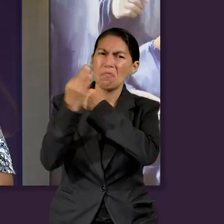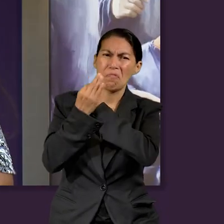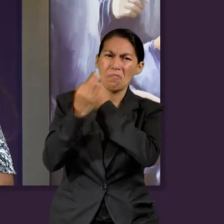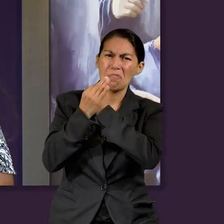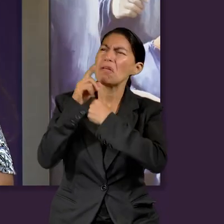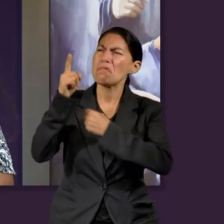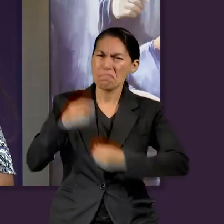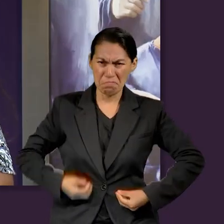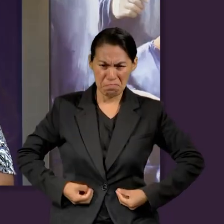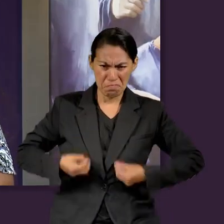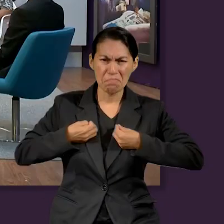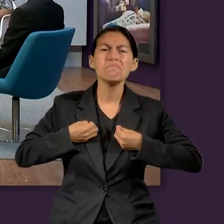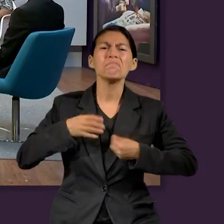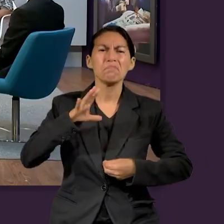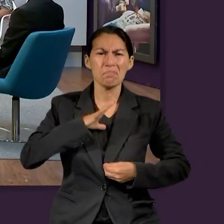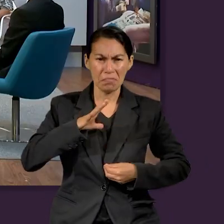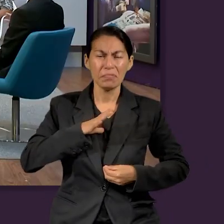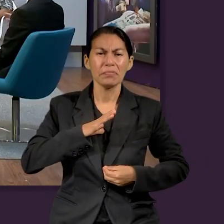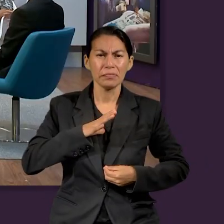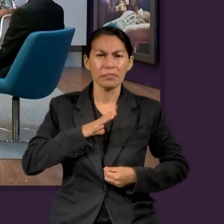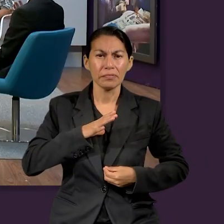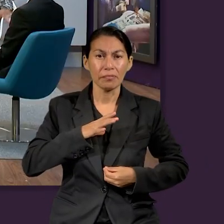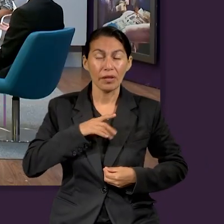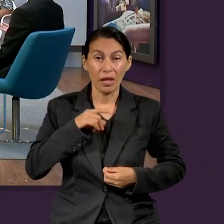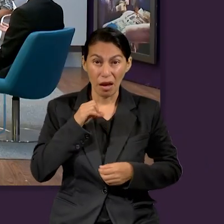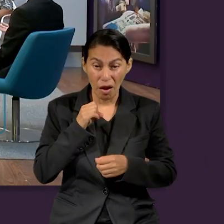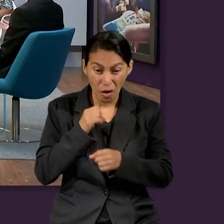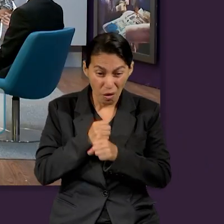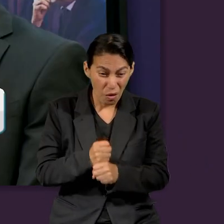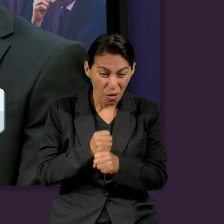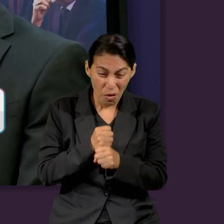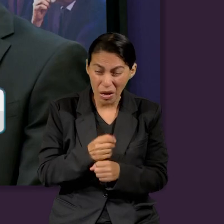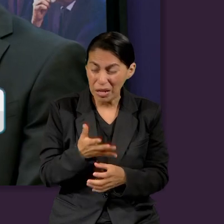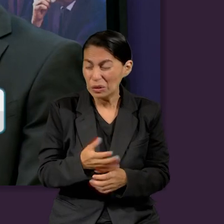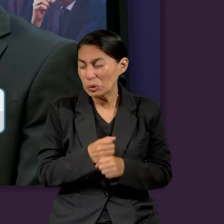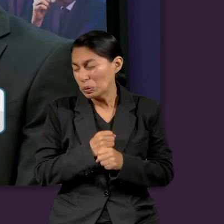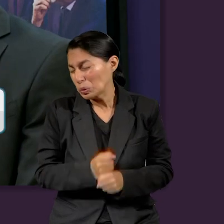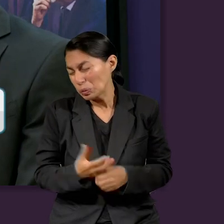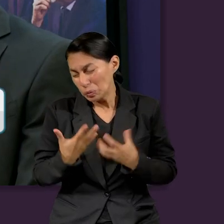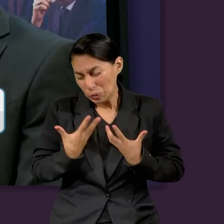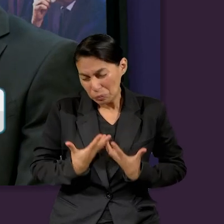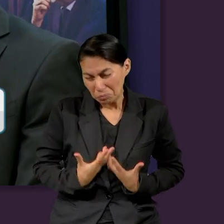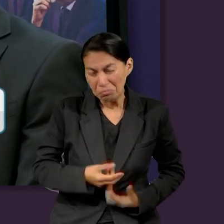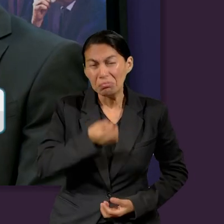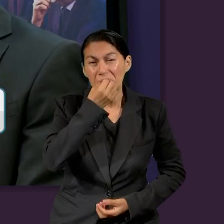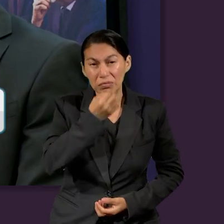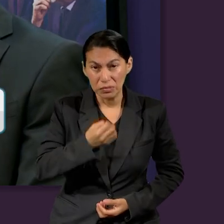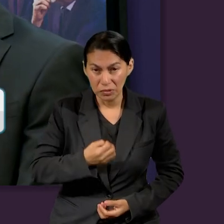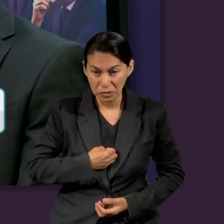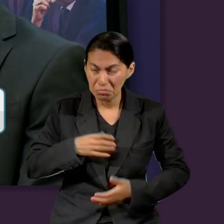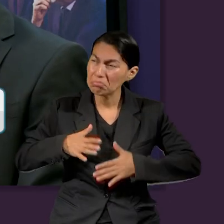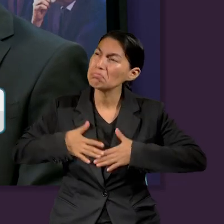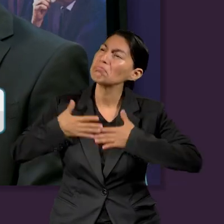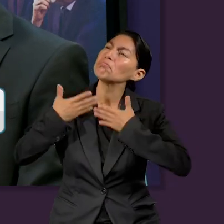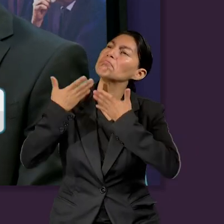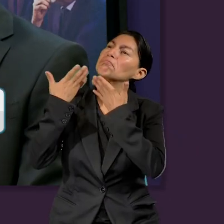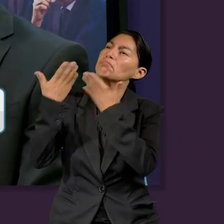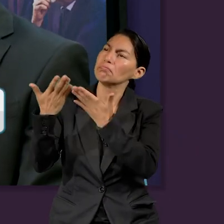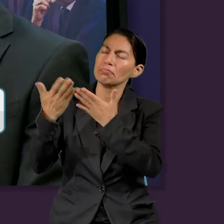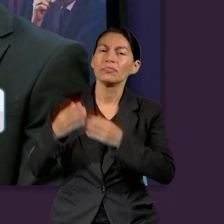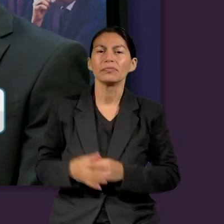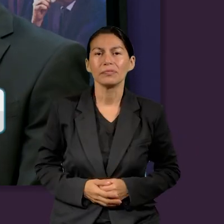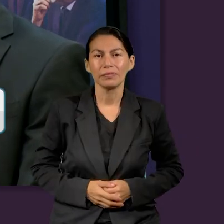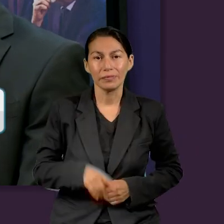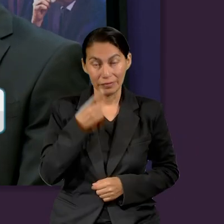Y entonces, en ese punto, podemos ver que Job, a pesar de que había perdido todo, a pesar de que se encontraba sufriendo,